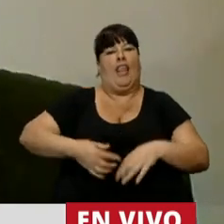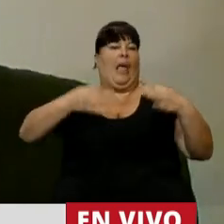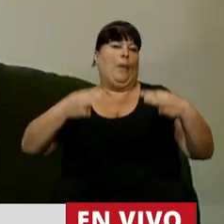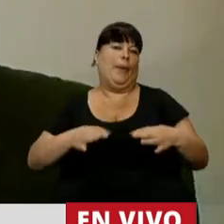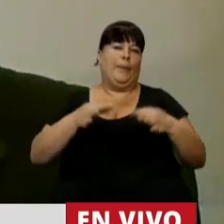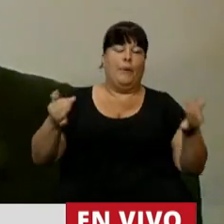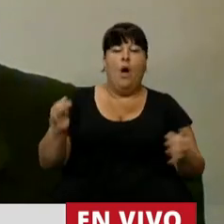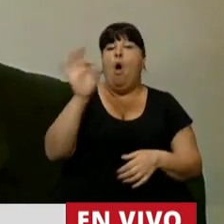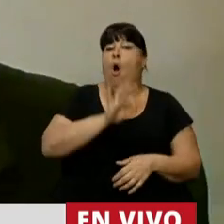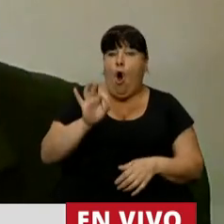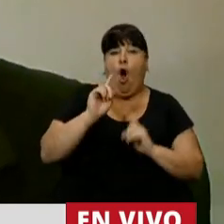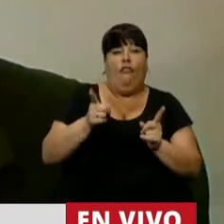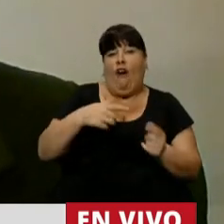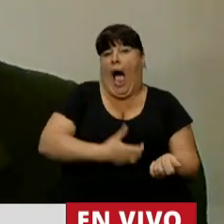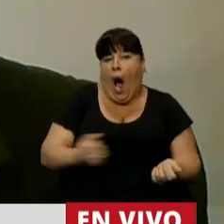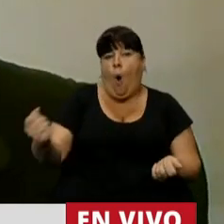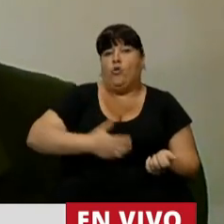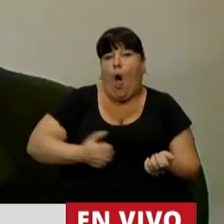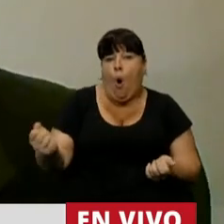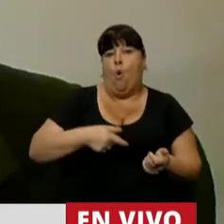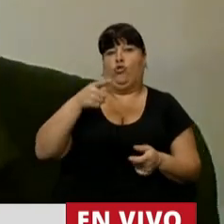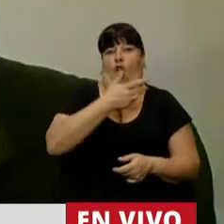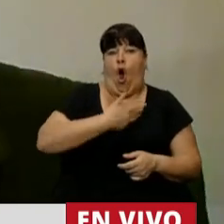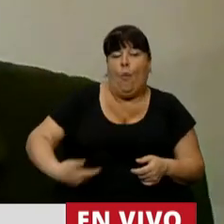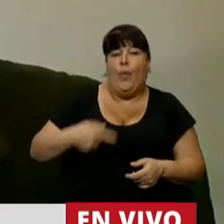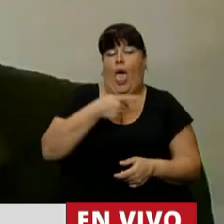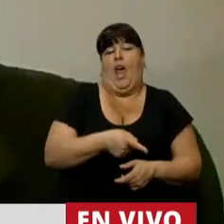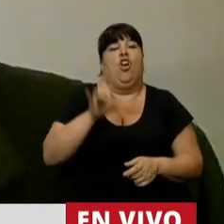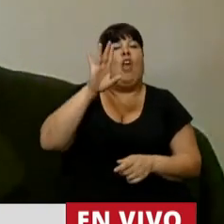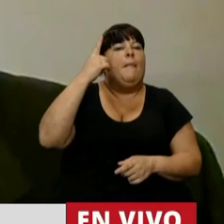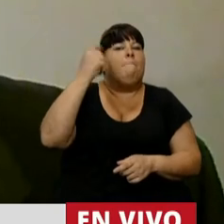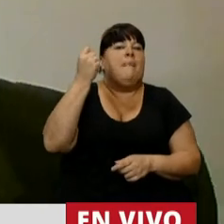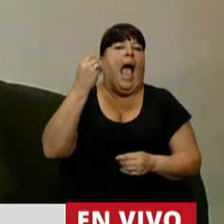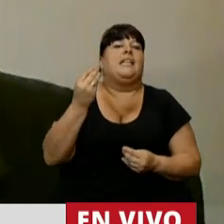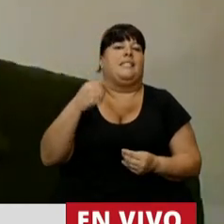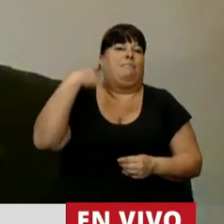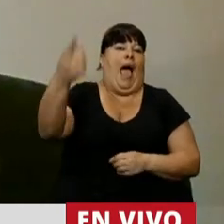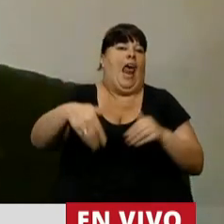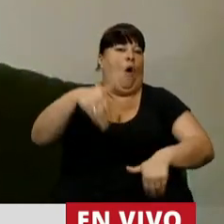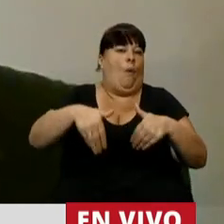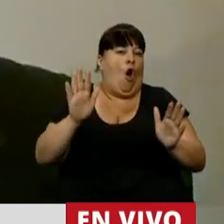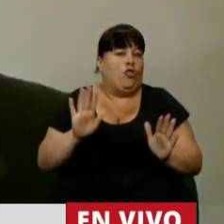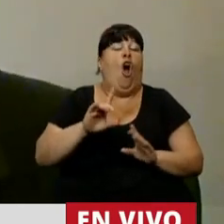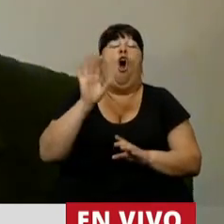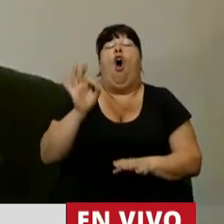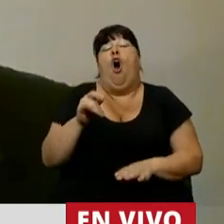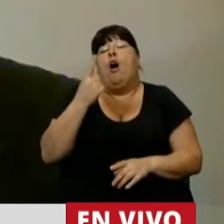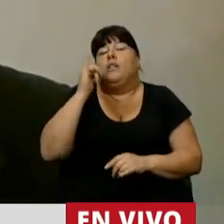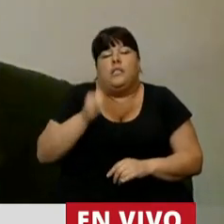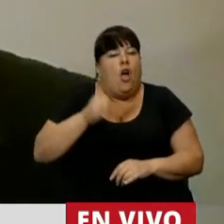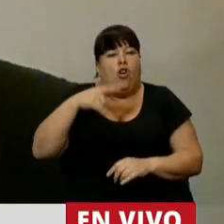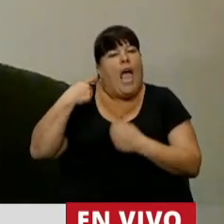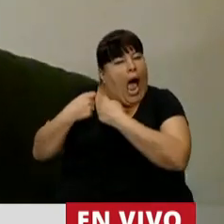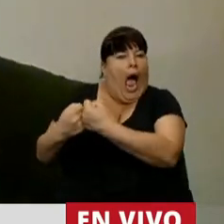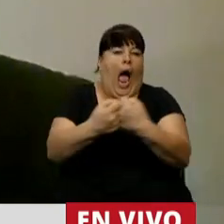correcta o seguimos ajustando nuestras acciones de gobierno solo pensando en la elección que viene o de una vez por todas nos